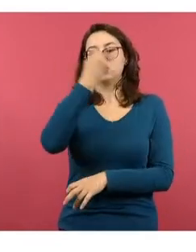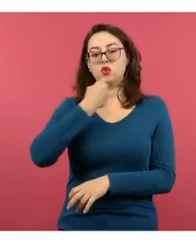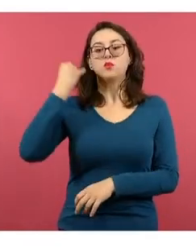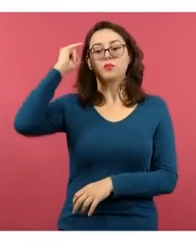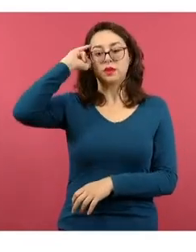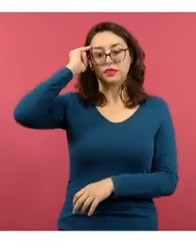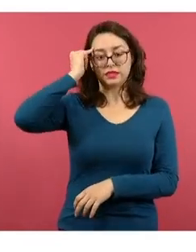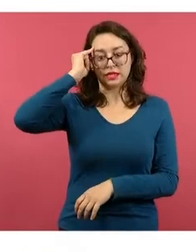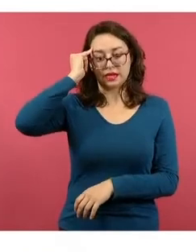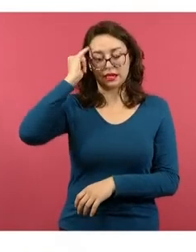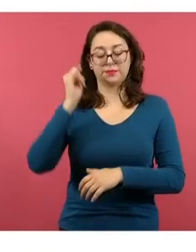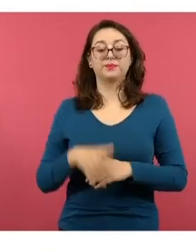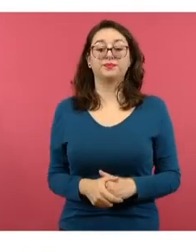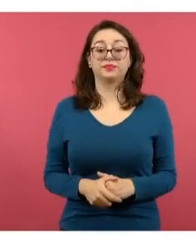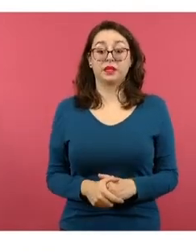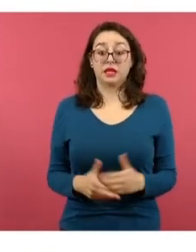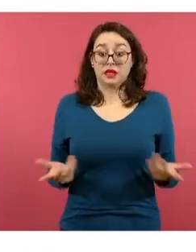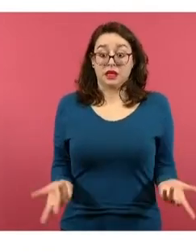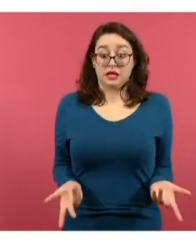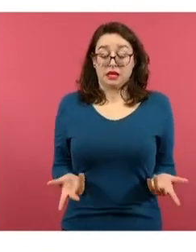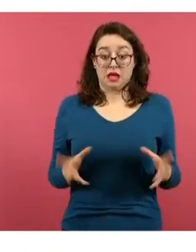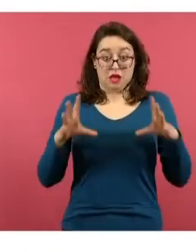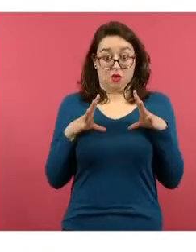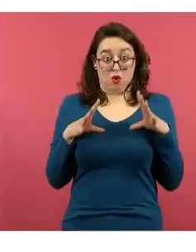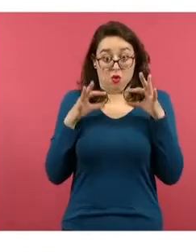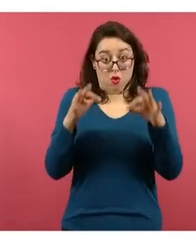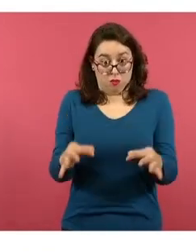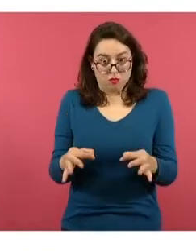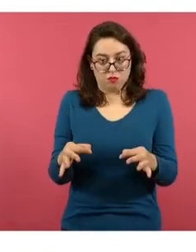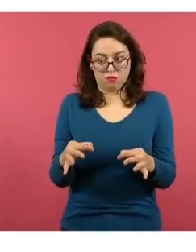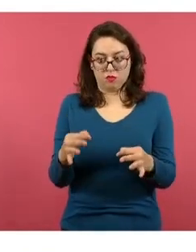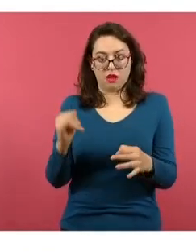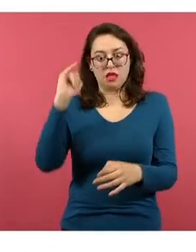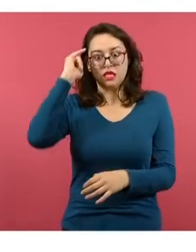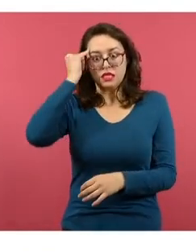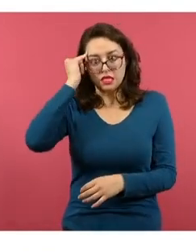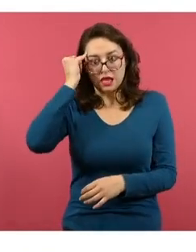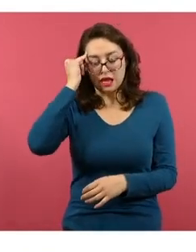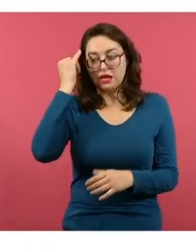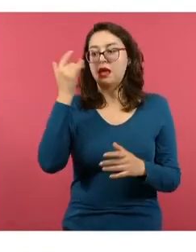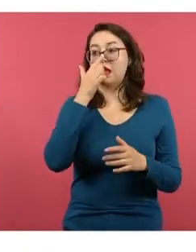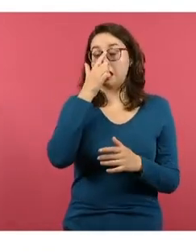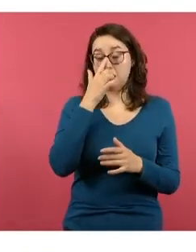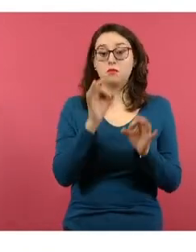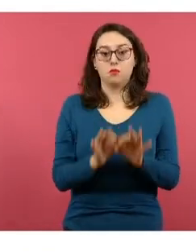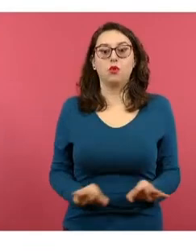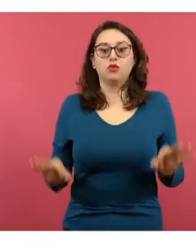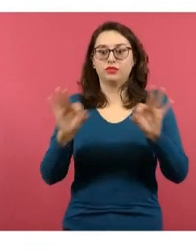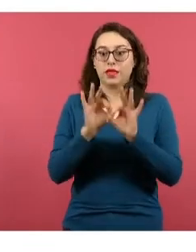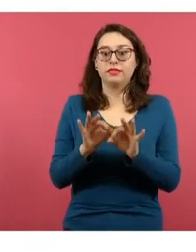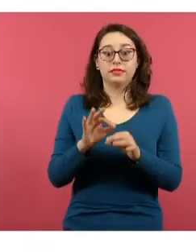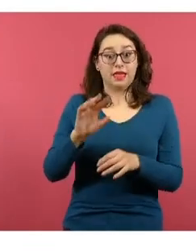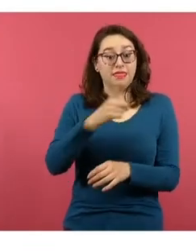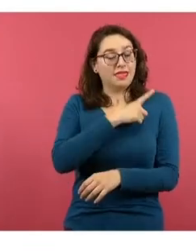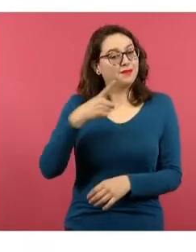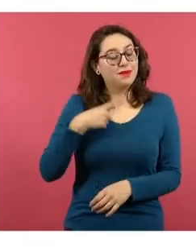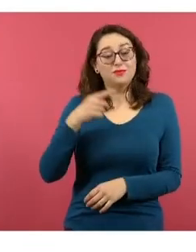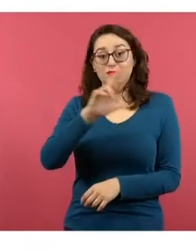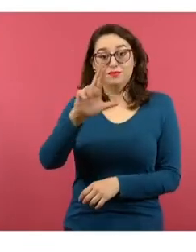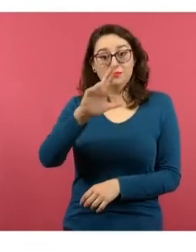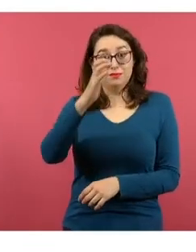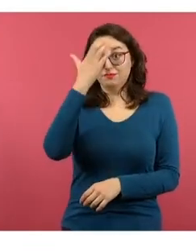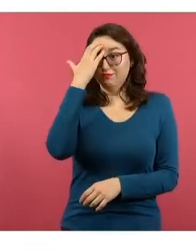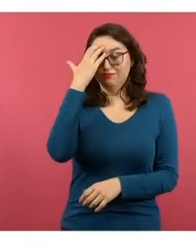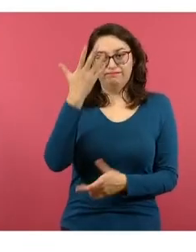es un asunto de inequidad, en donde se coloca esos saberes, el lenguaje que ha predominado es el